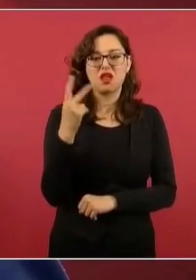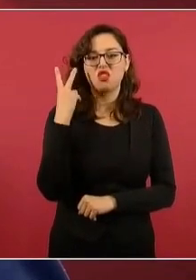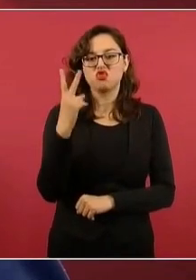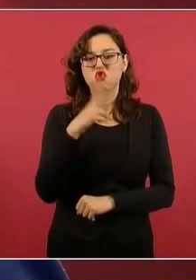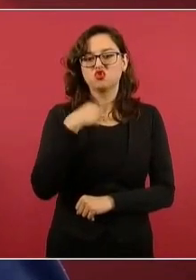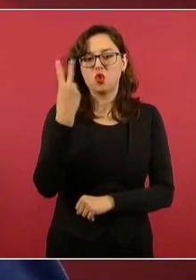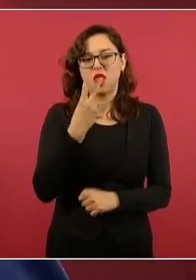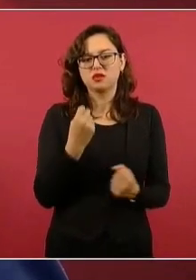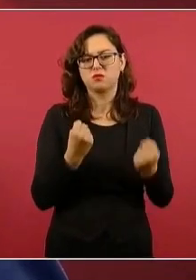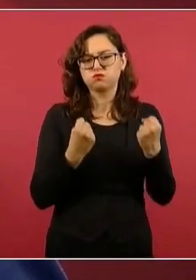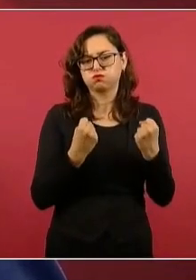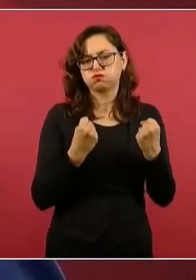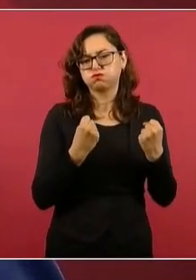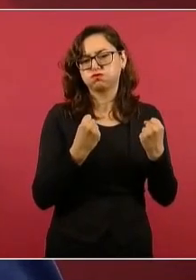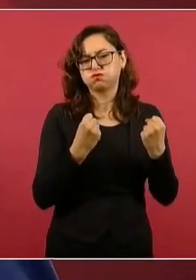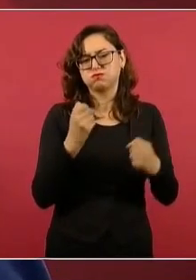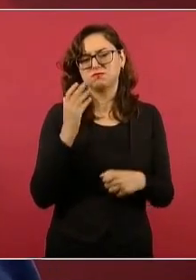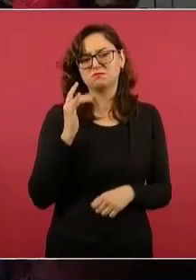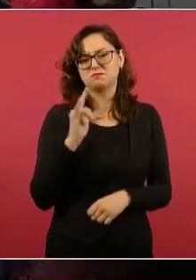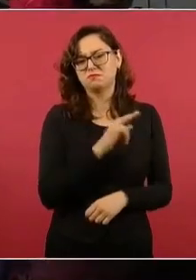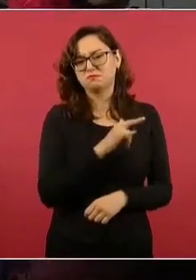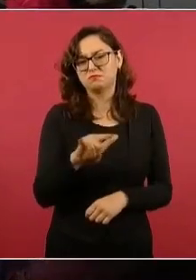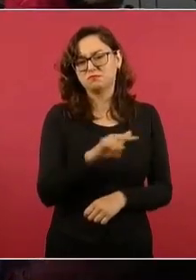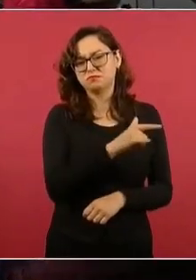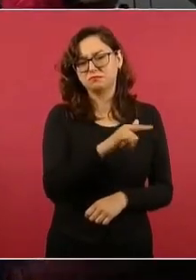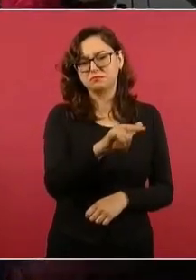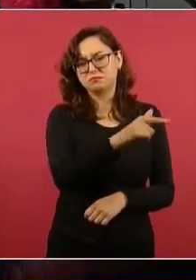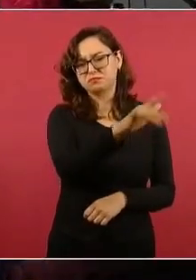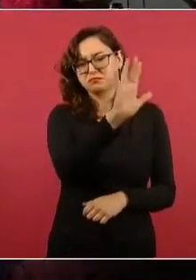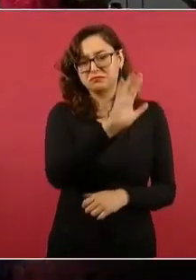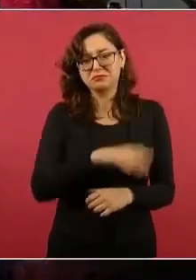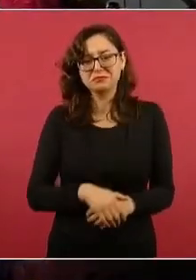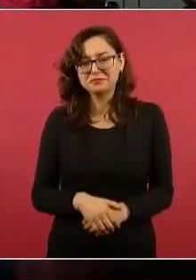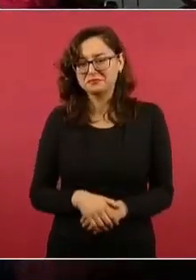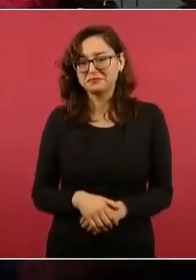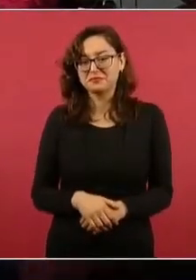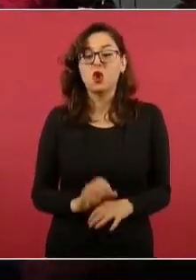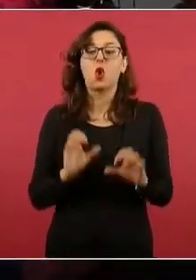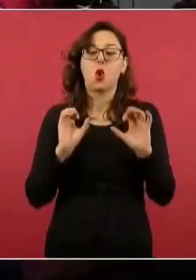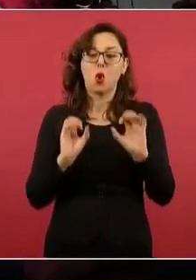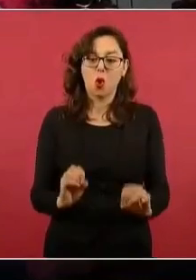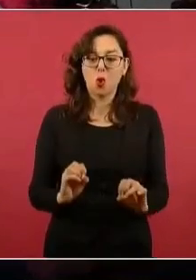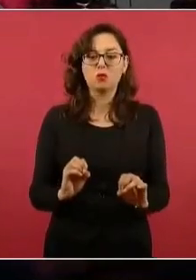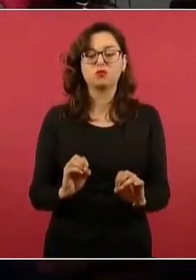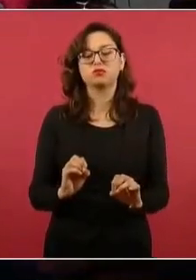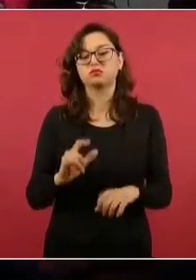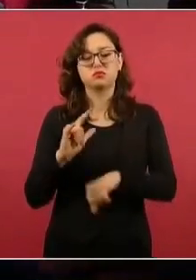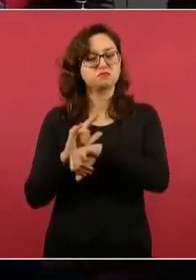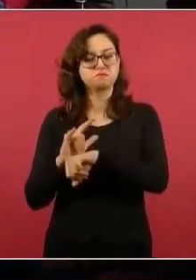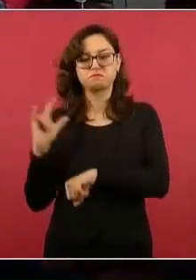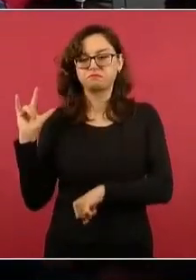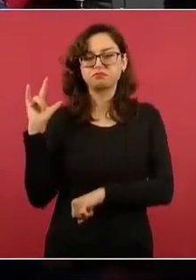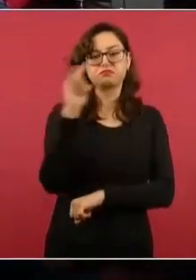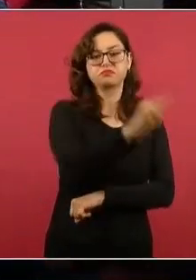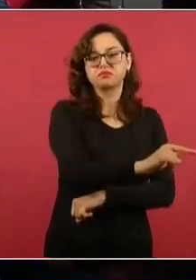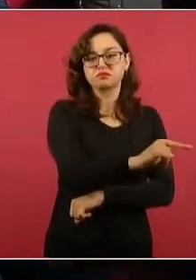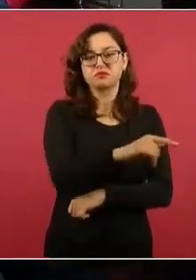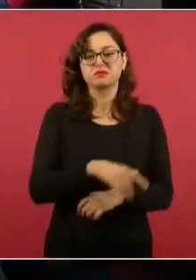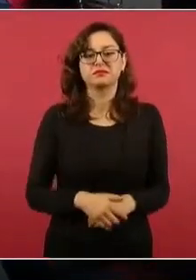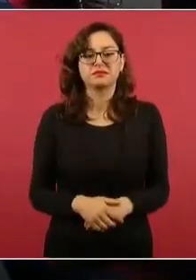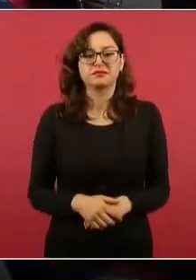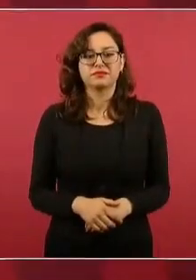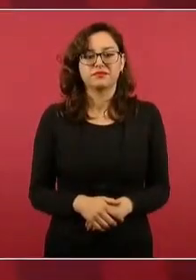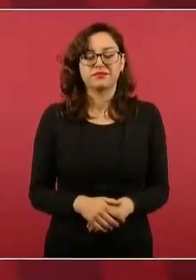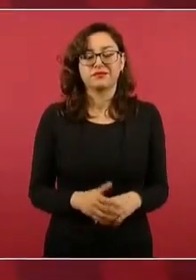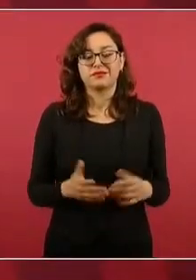o directo, y es la segunda ciudad